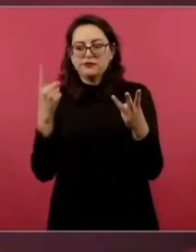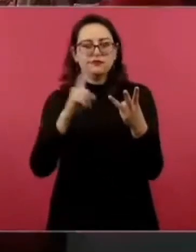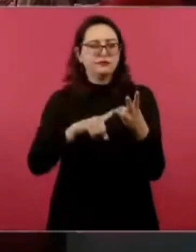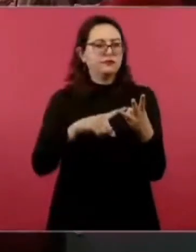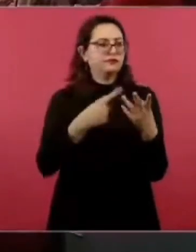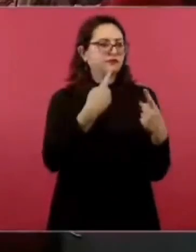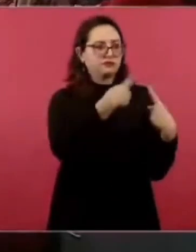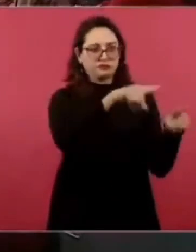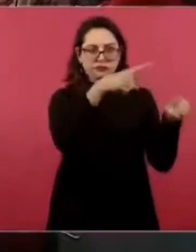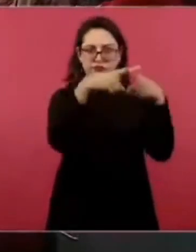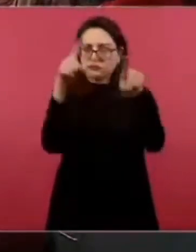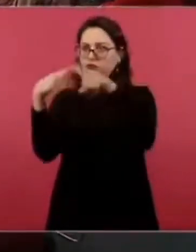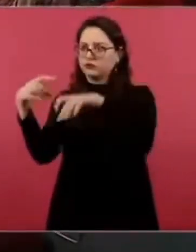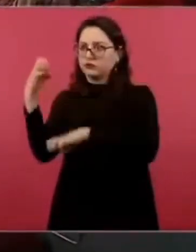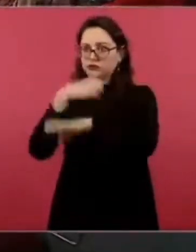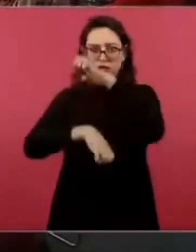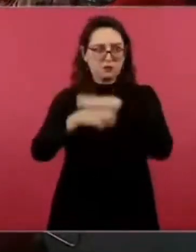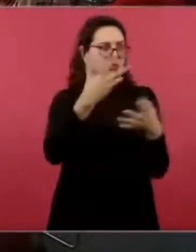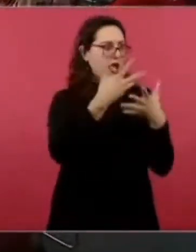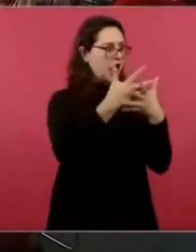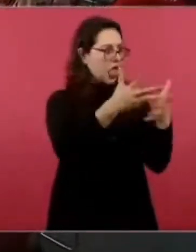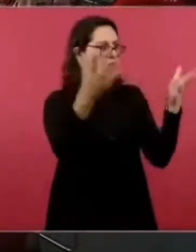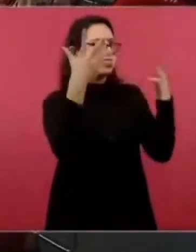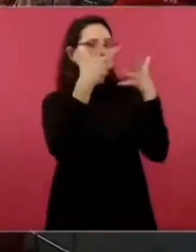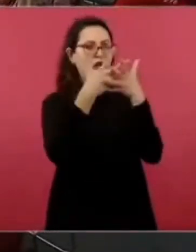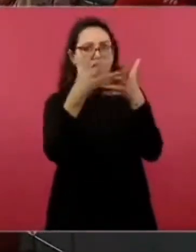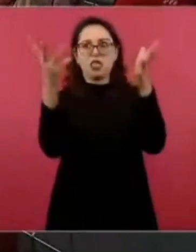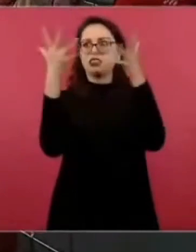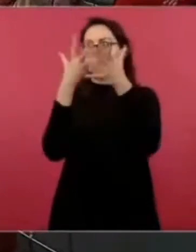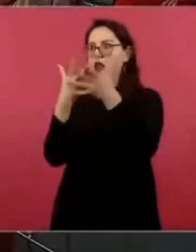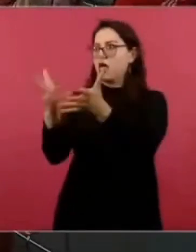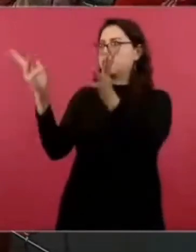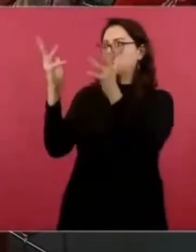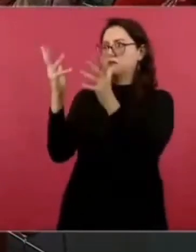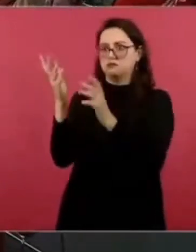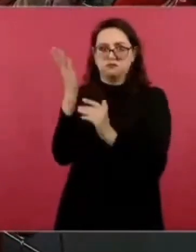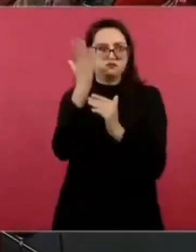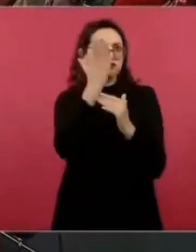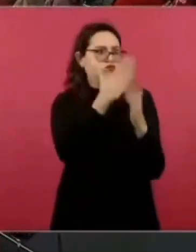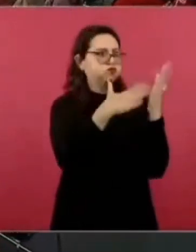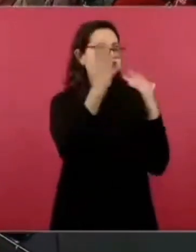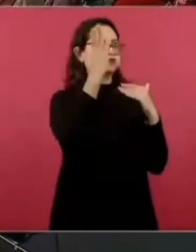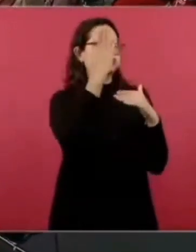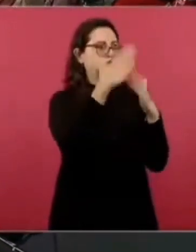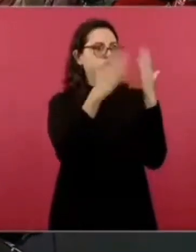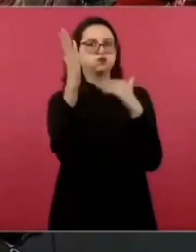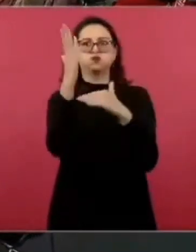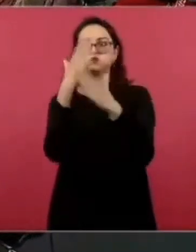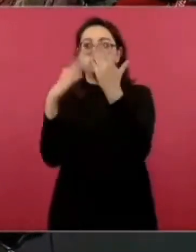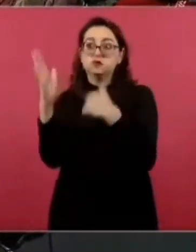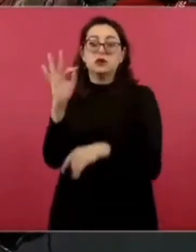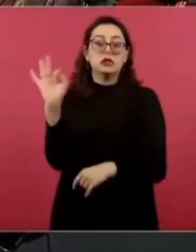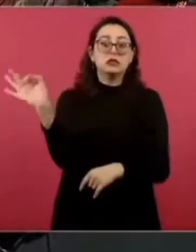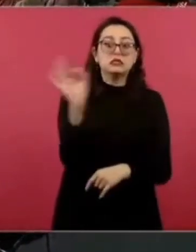para convocarlos a que puedan ellos